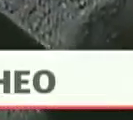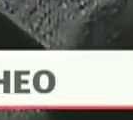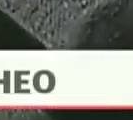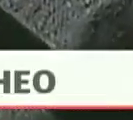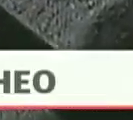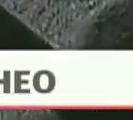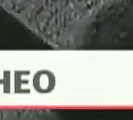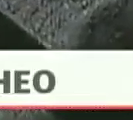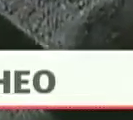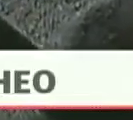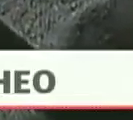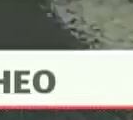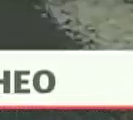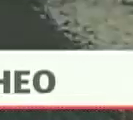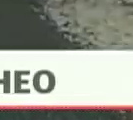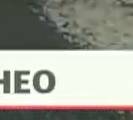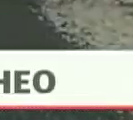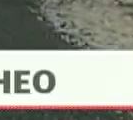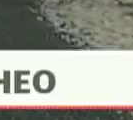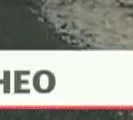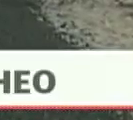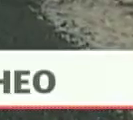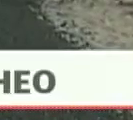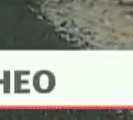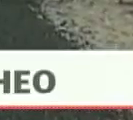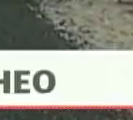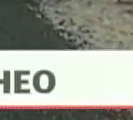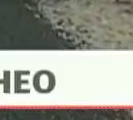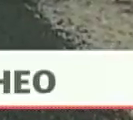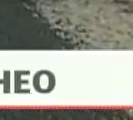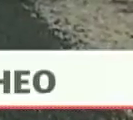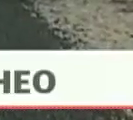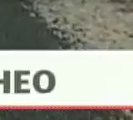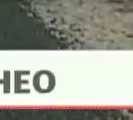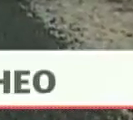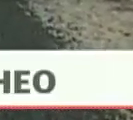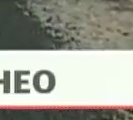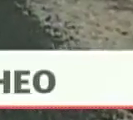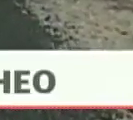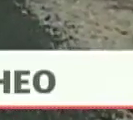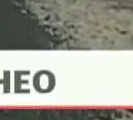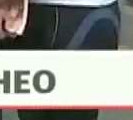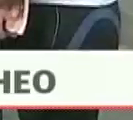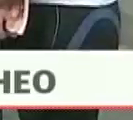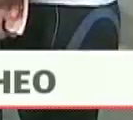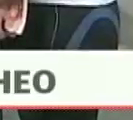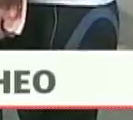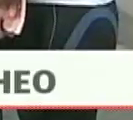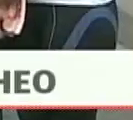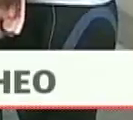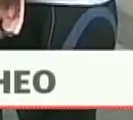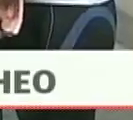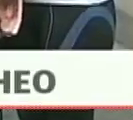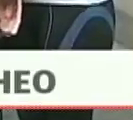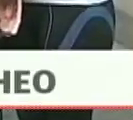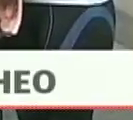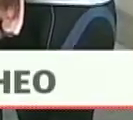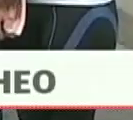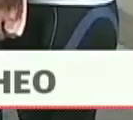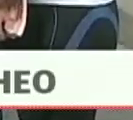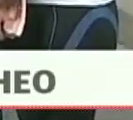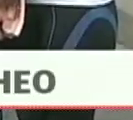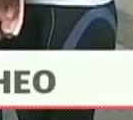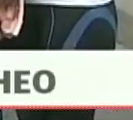municipio libertador bueno mi nombre es Lía Guzmán organizadora del partido agradeciendo a través de todas nuestras fuerzas